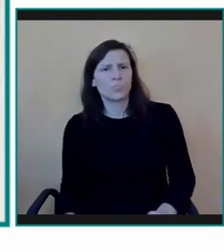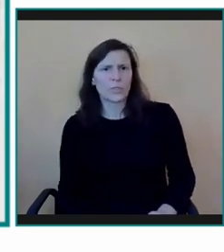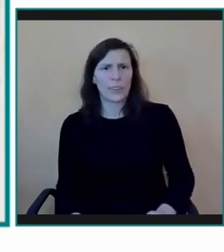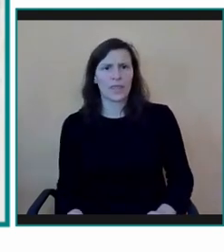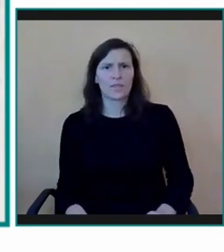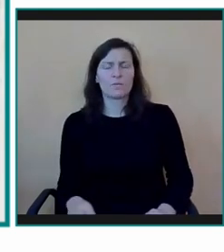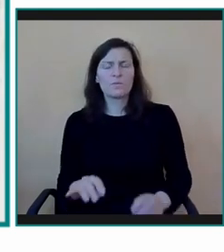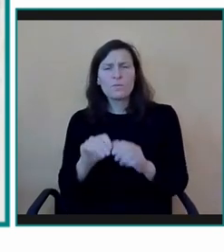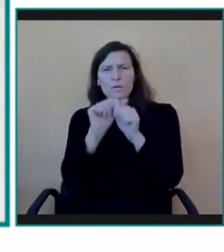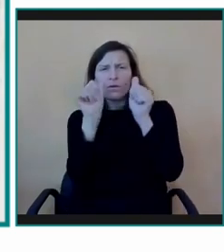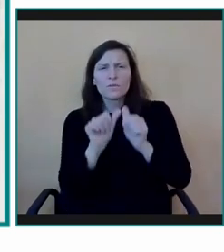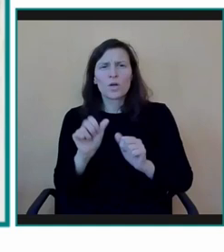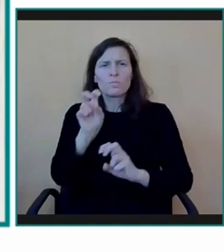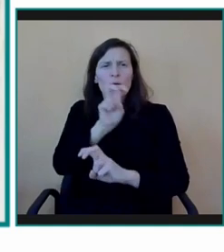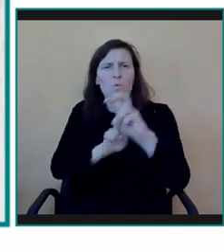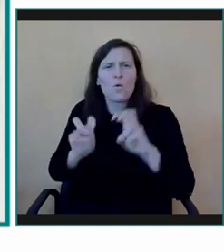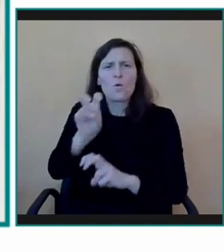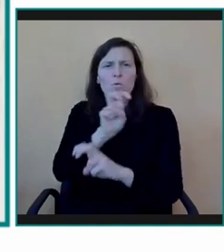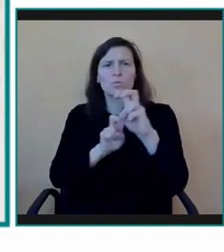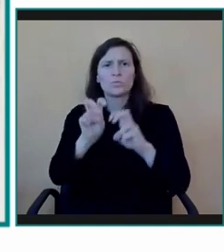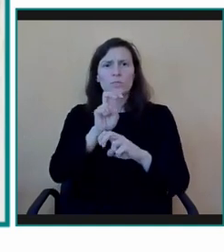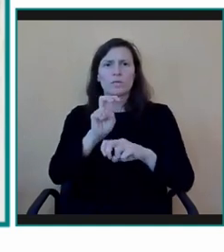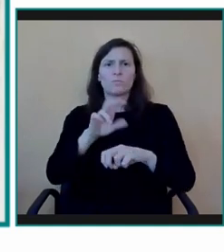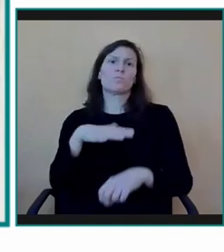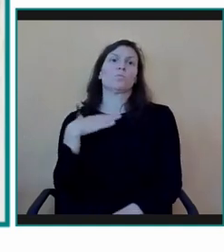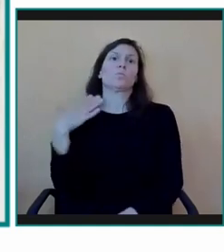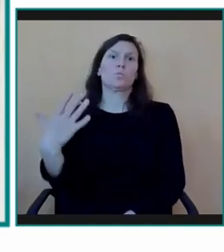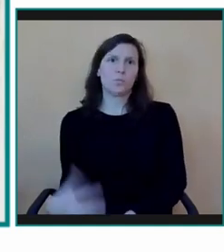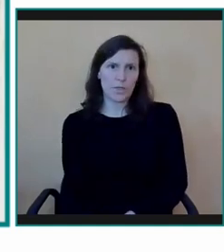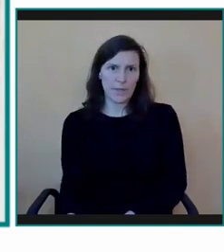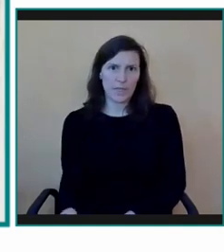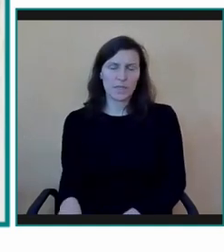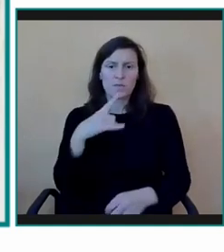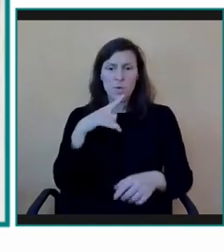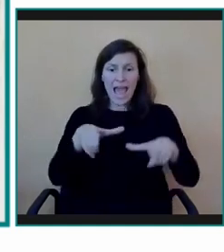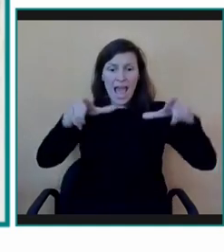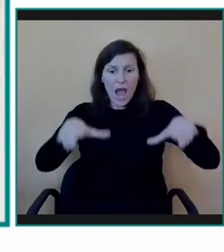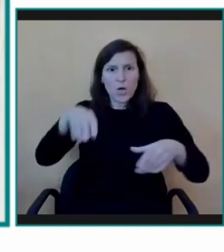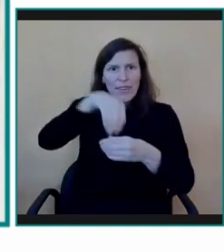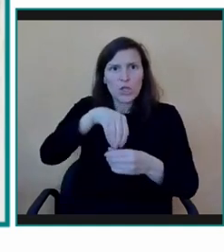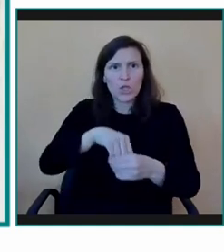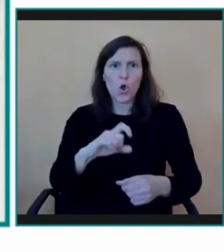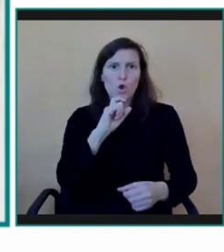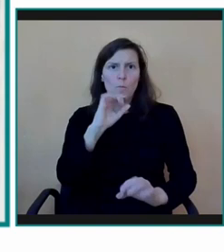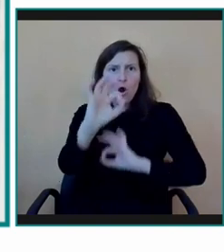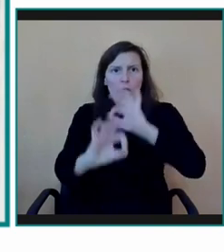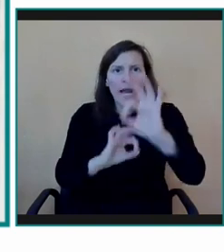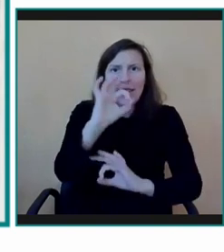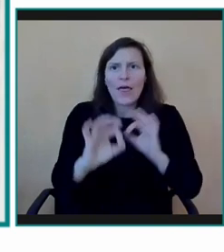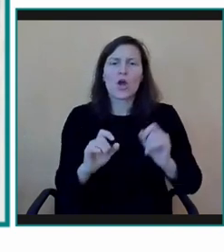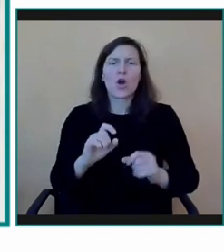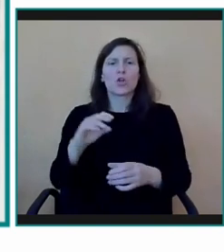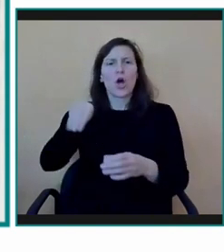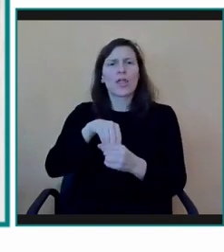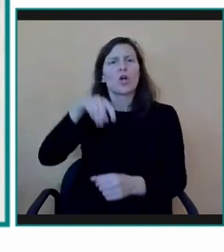elemento que estaba no cuestionado, que era cómo organizábamos las aulas, cuántos docentes tenían que haber en las aulas, cuántos sistemas